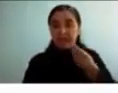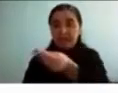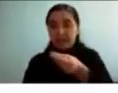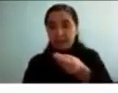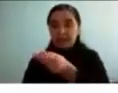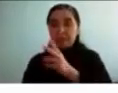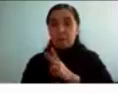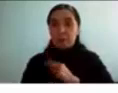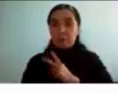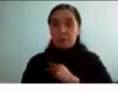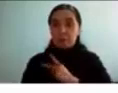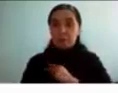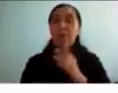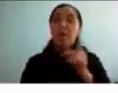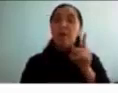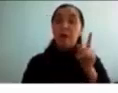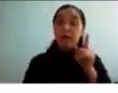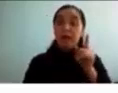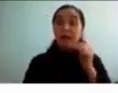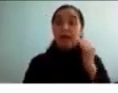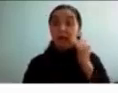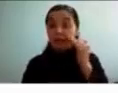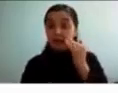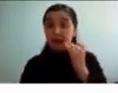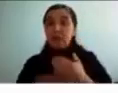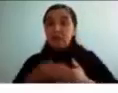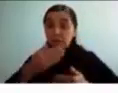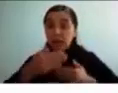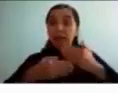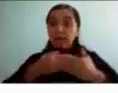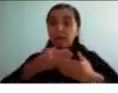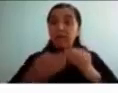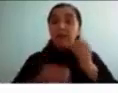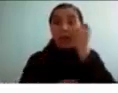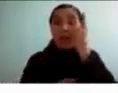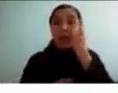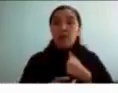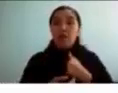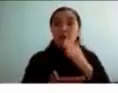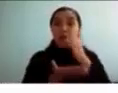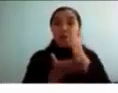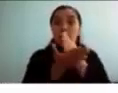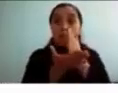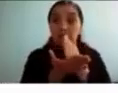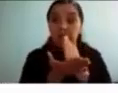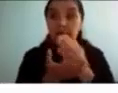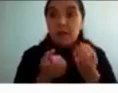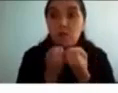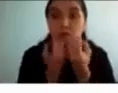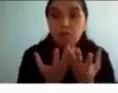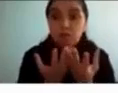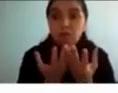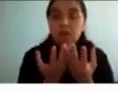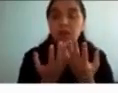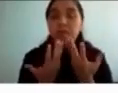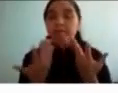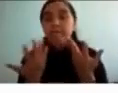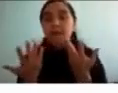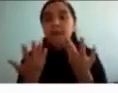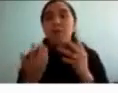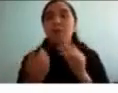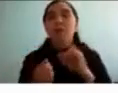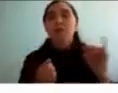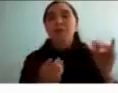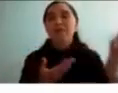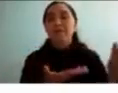madurando y va entendiendo sobre todo que ese comportamiento impulsivo al final le provoca muchos problemas a